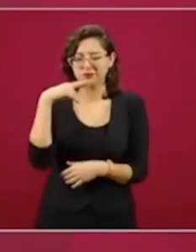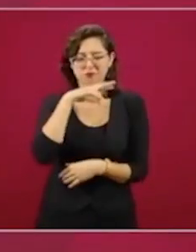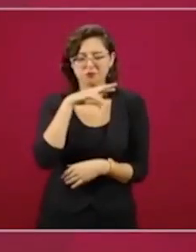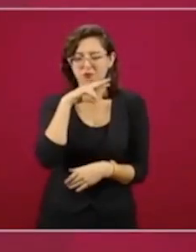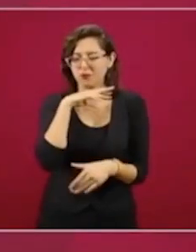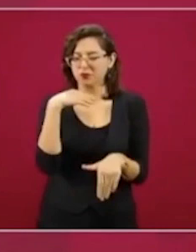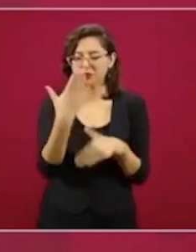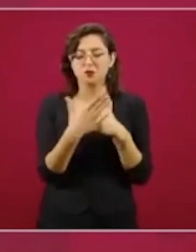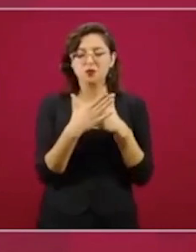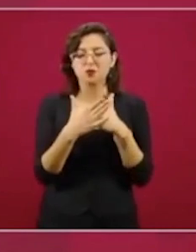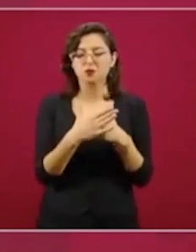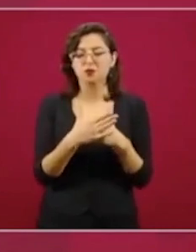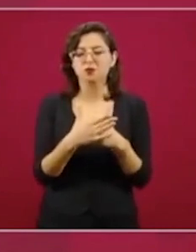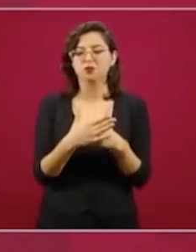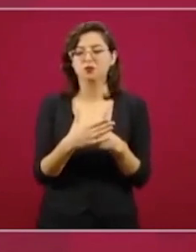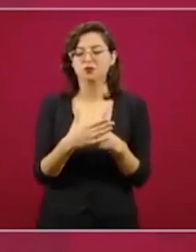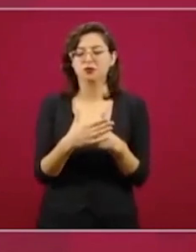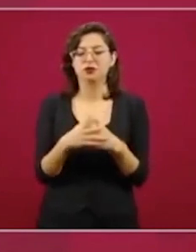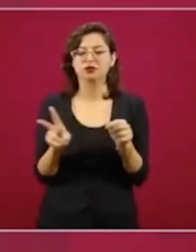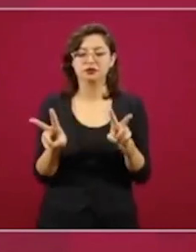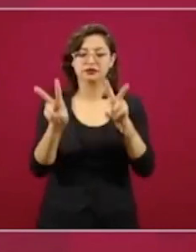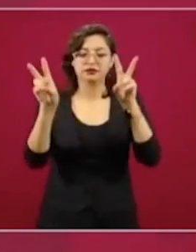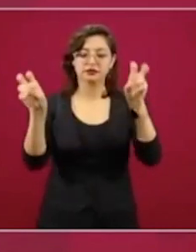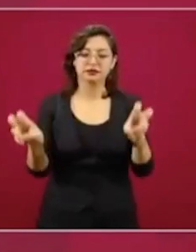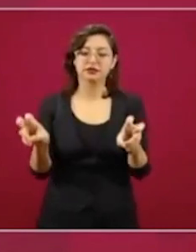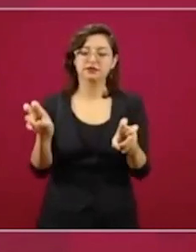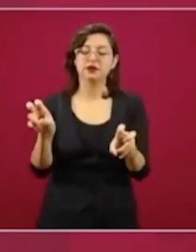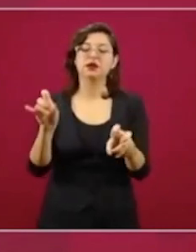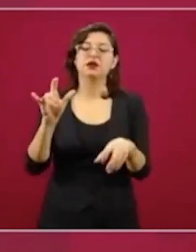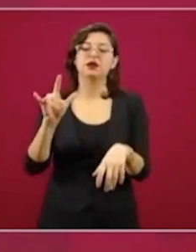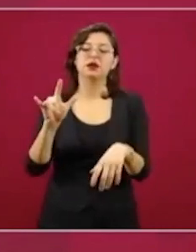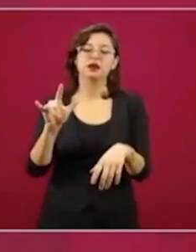sobre el avión presidencial.